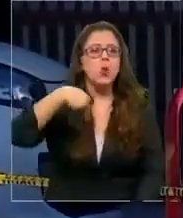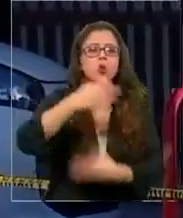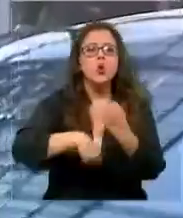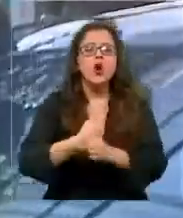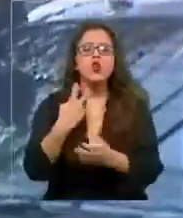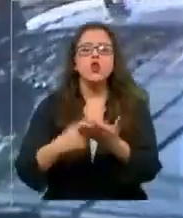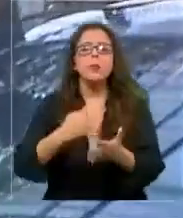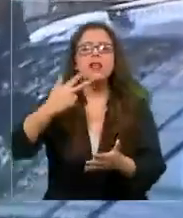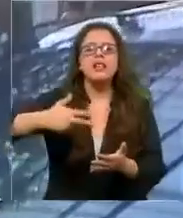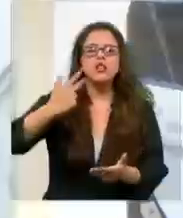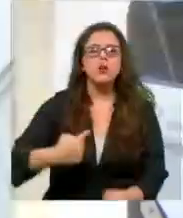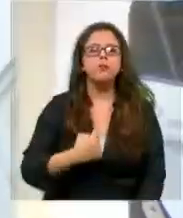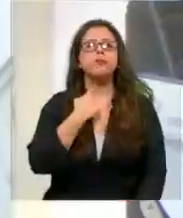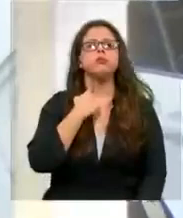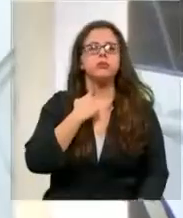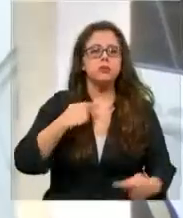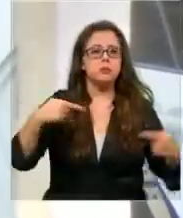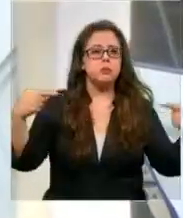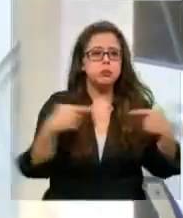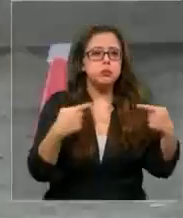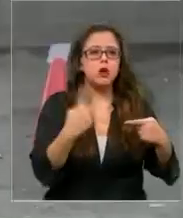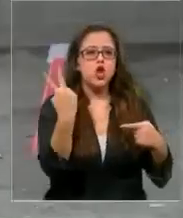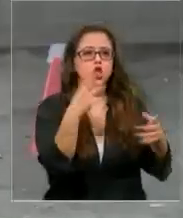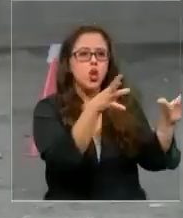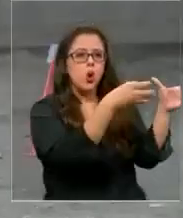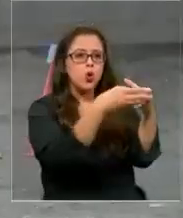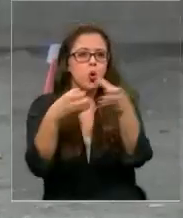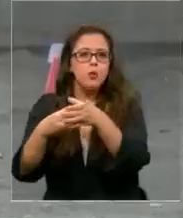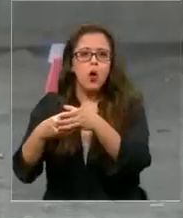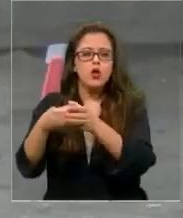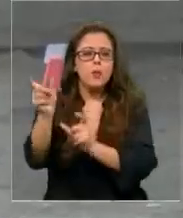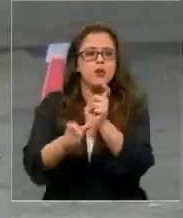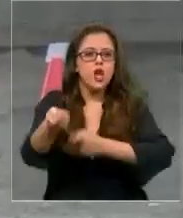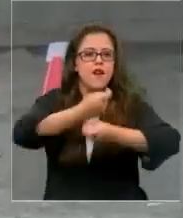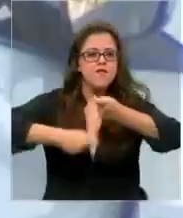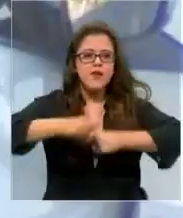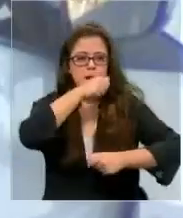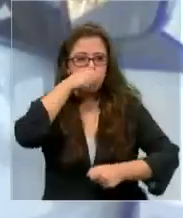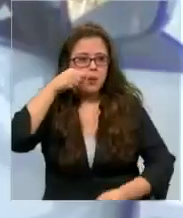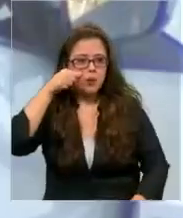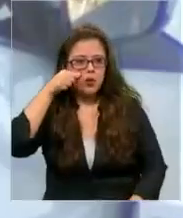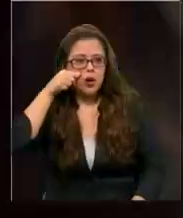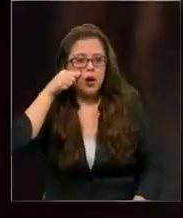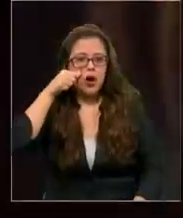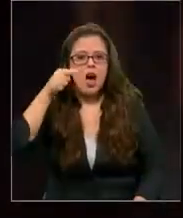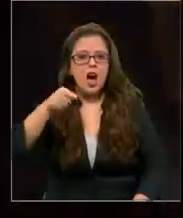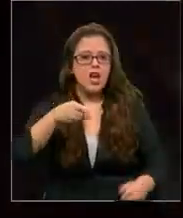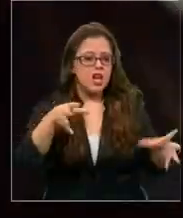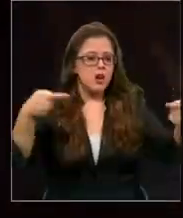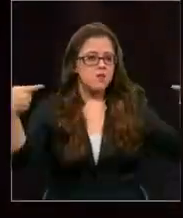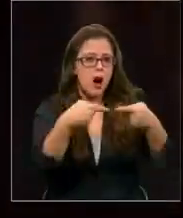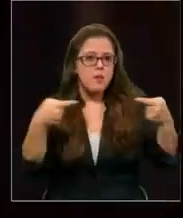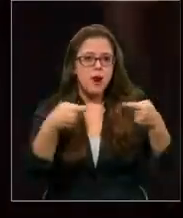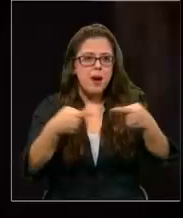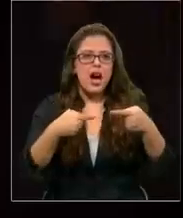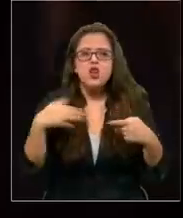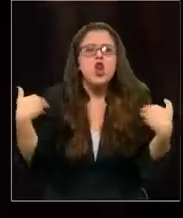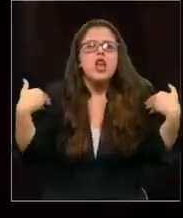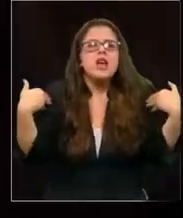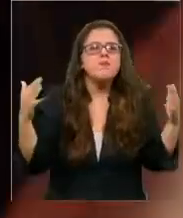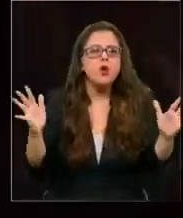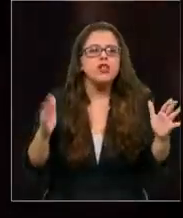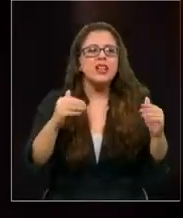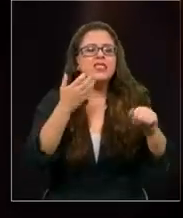convirtiéndose en víctima de una rivalidad entre dos bandas de narcotraficantes. Bandas rivales que se enfrentan así y no le importa si hay niños,